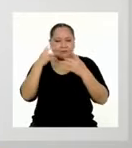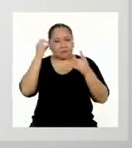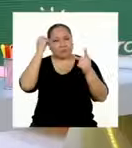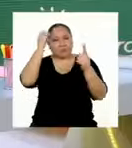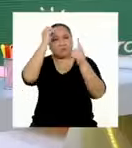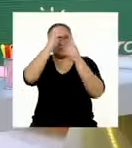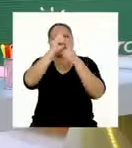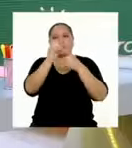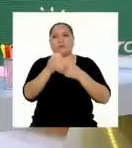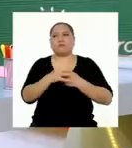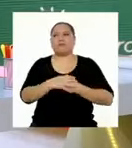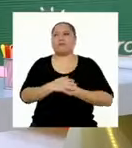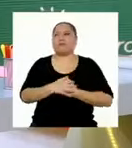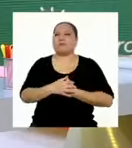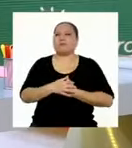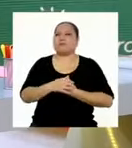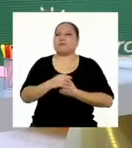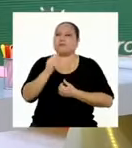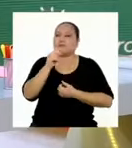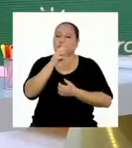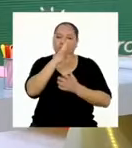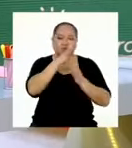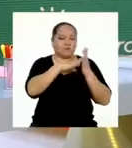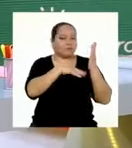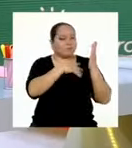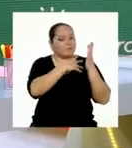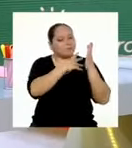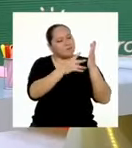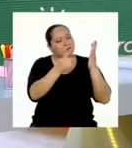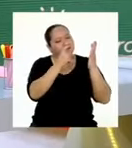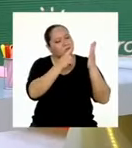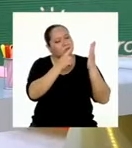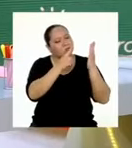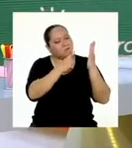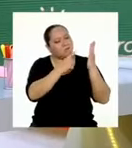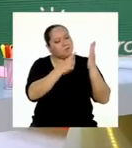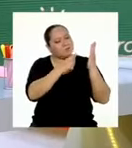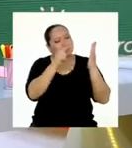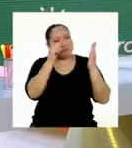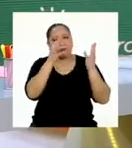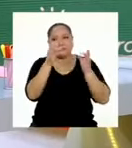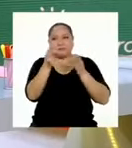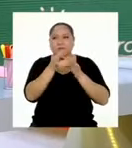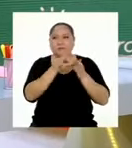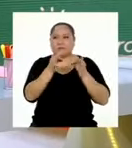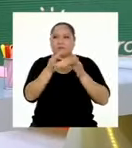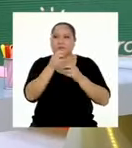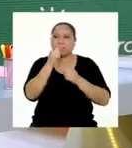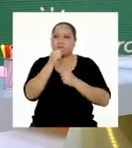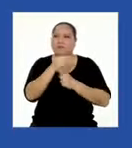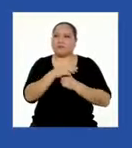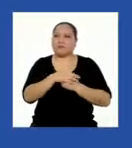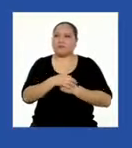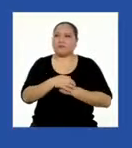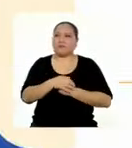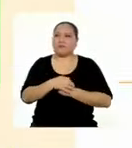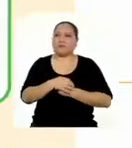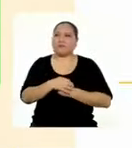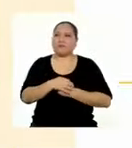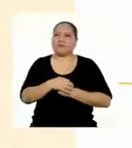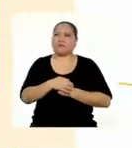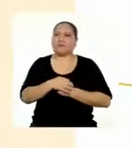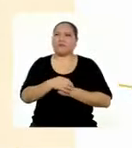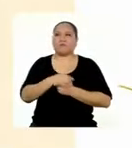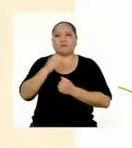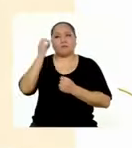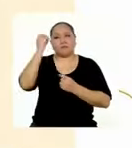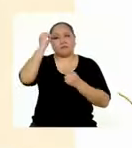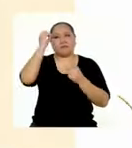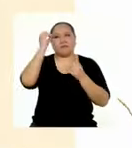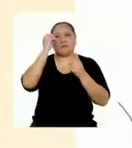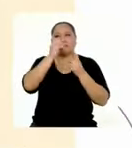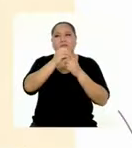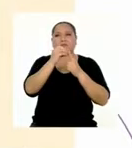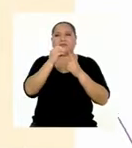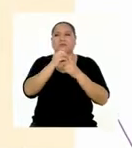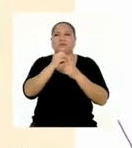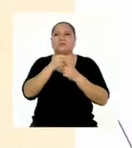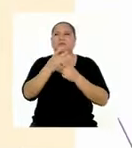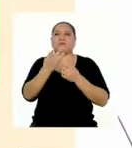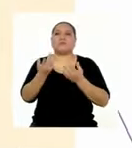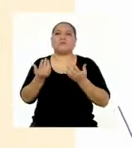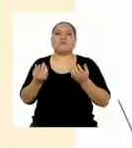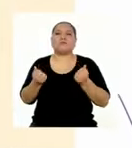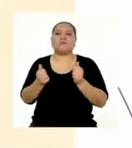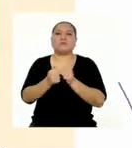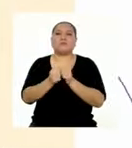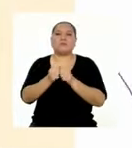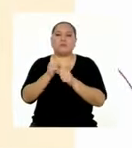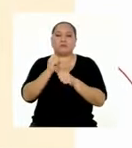su propósito. En el cuadro de propósito, ella escribió lo siguiente. Propósito. A través de